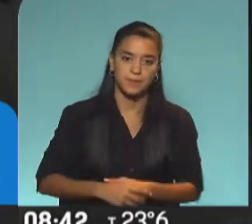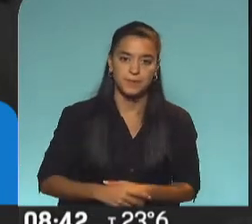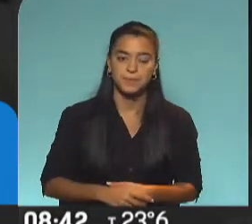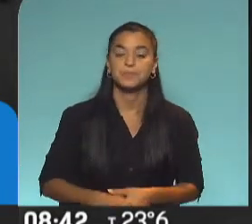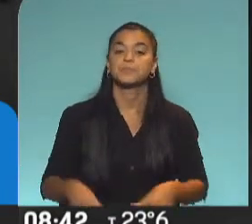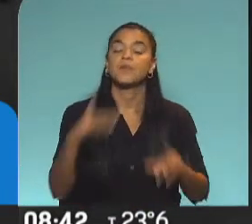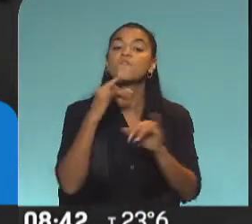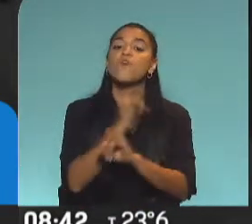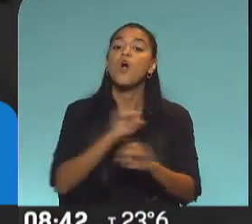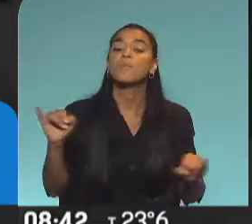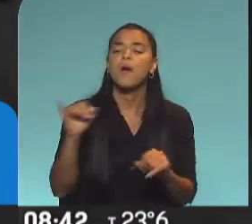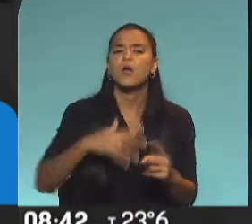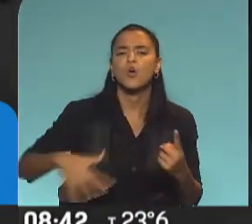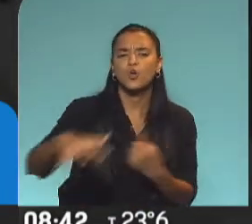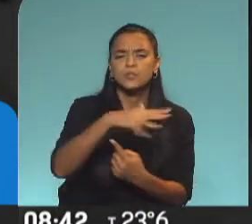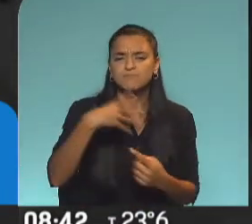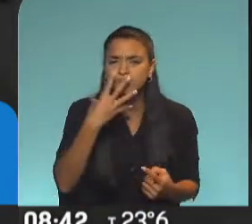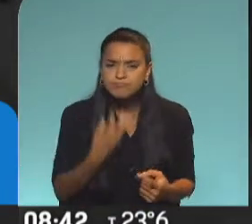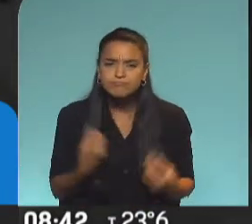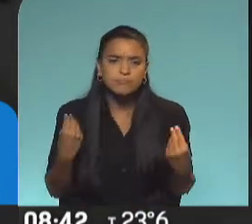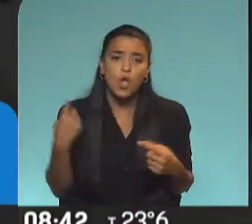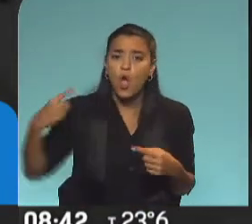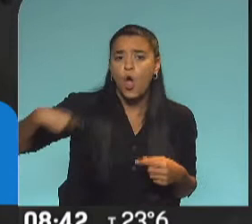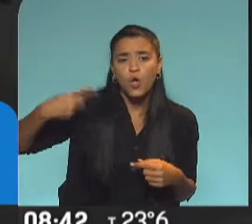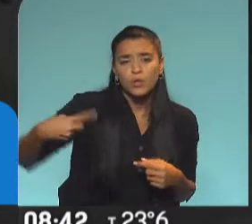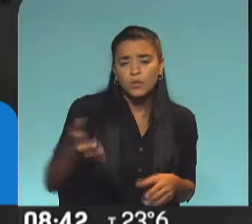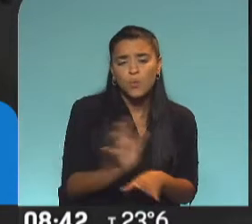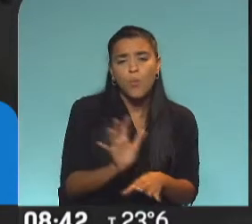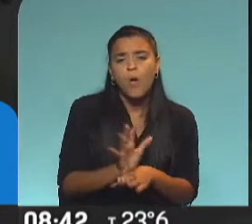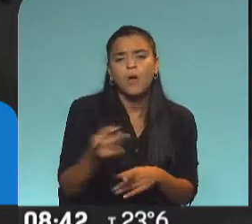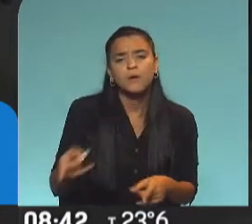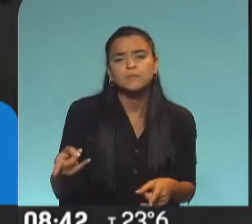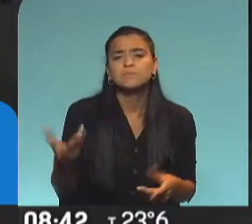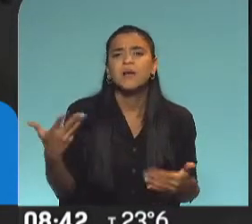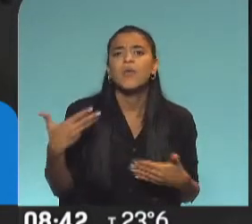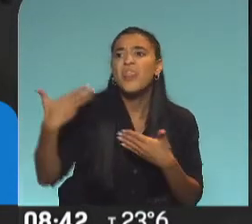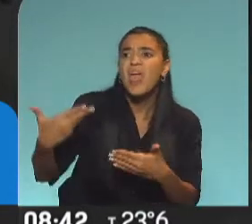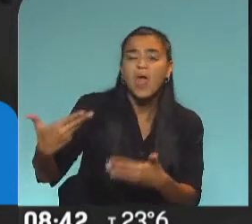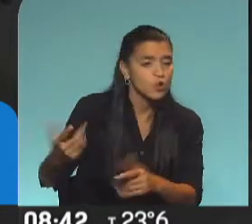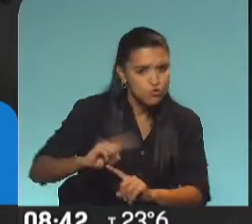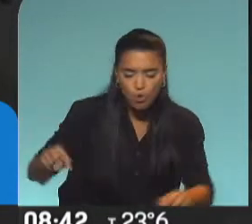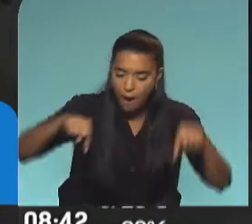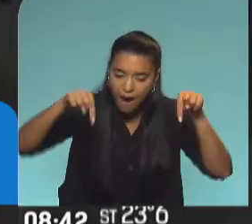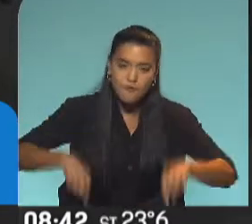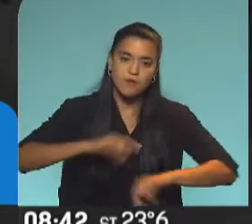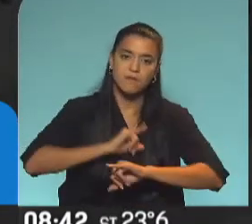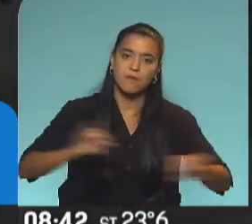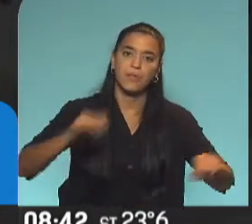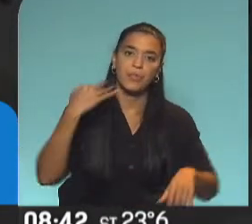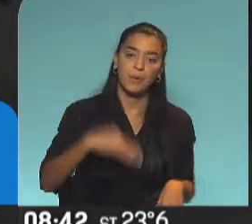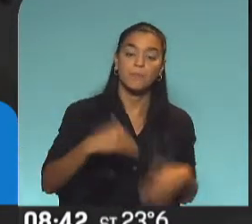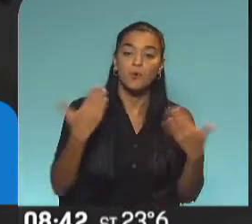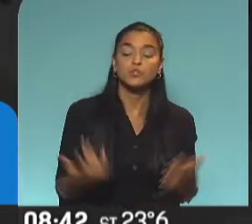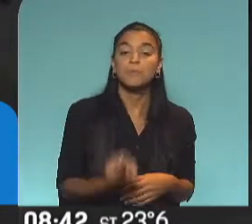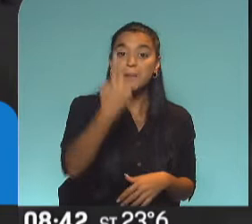Informar en un contexto tan angustiante fue y sigue siendo una tarea impostergable. Por eso, desde el primer